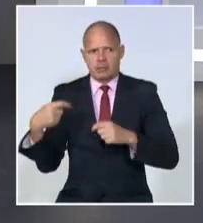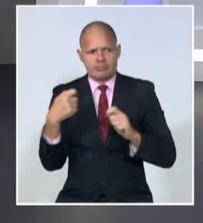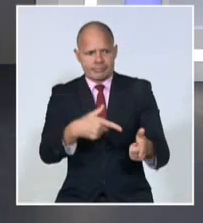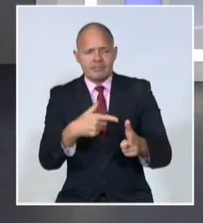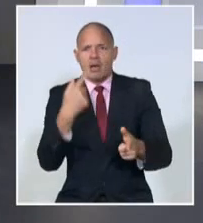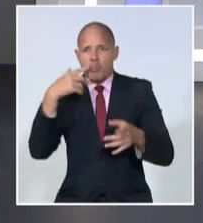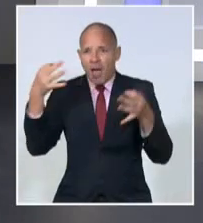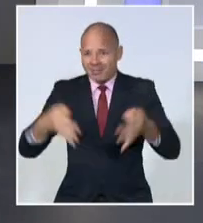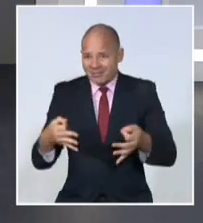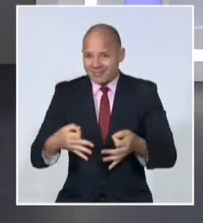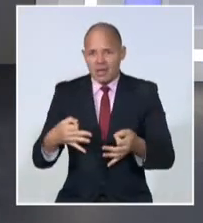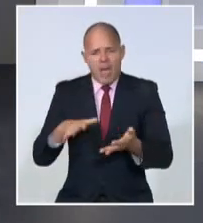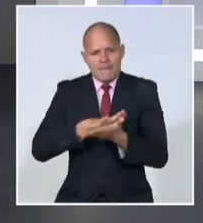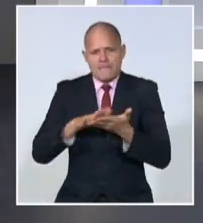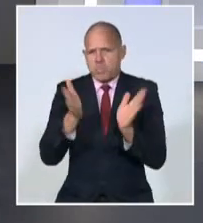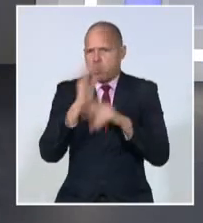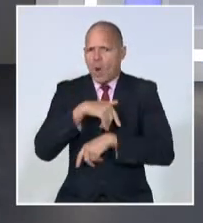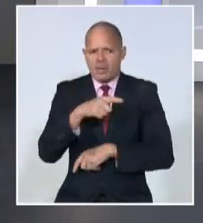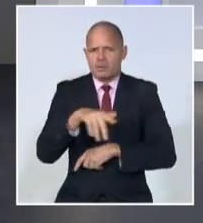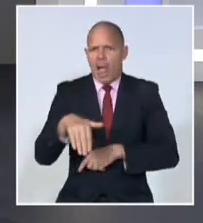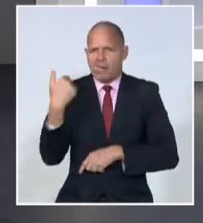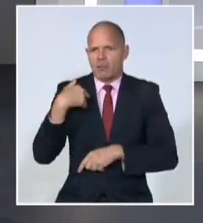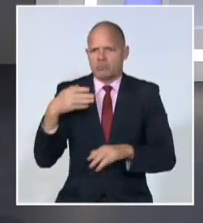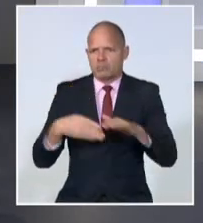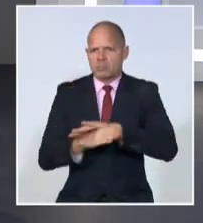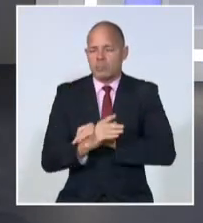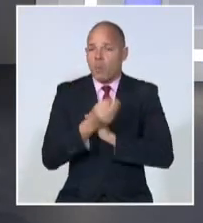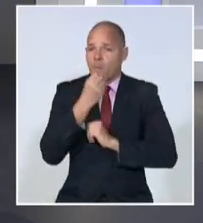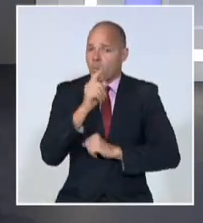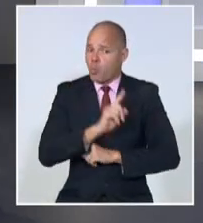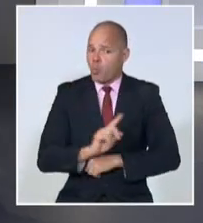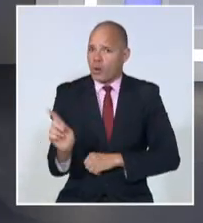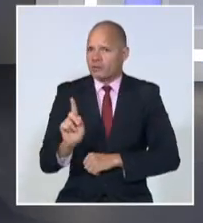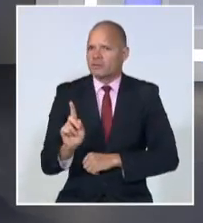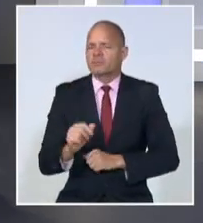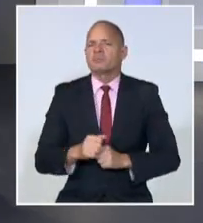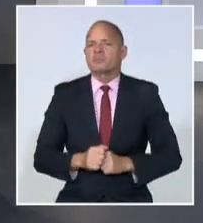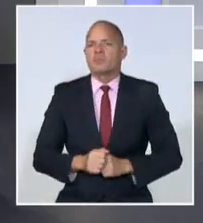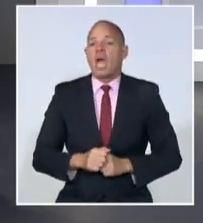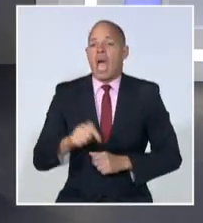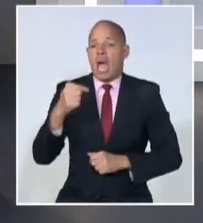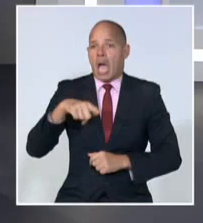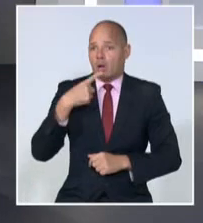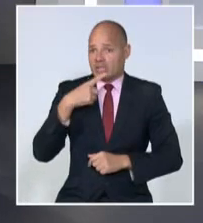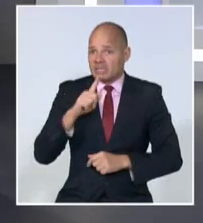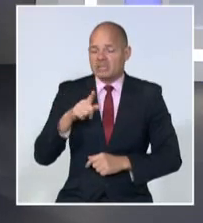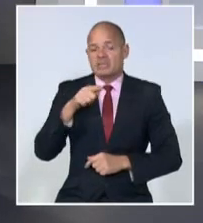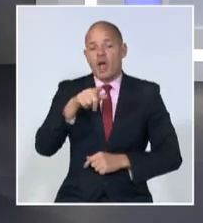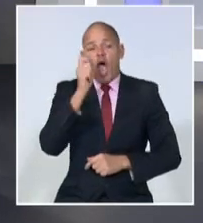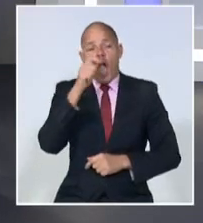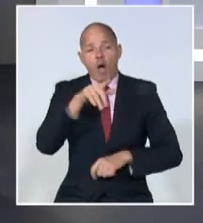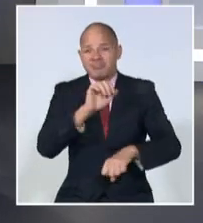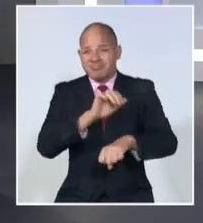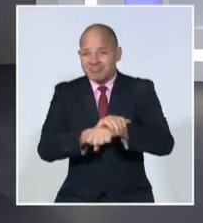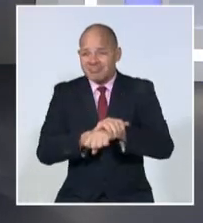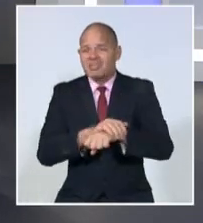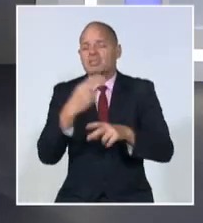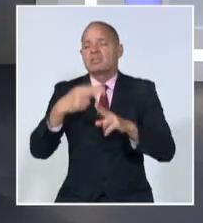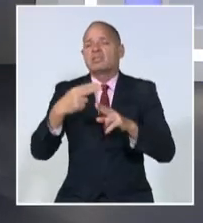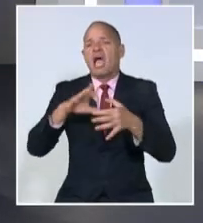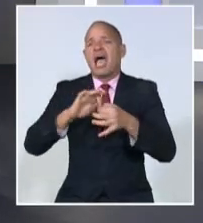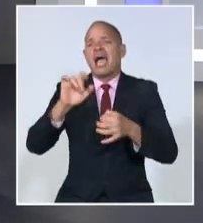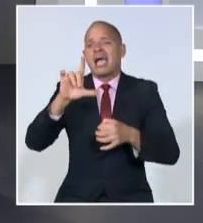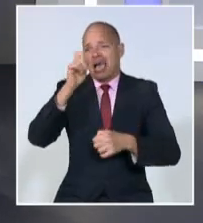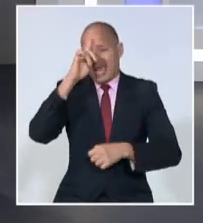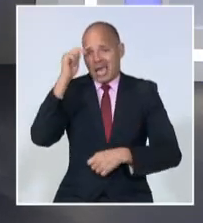y sin respetar el debido proceso, así reza en el comunicado. La defensa de Glass resalta la tendencia lawfare, o sea, la